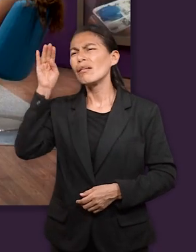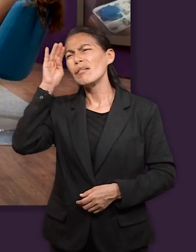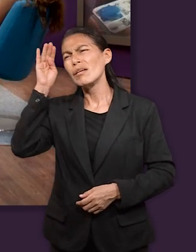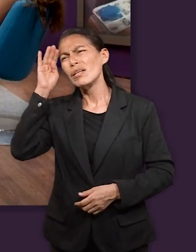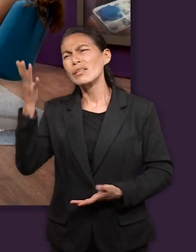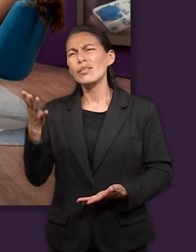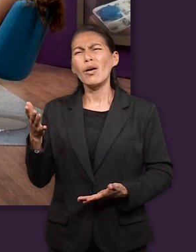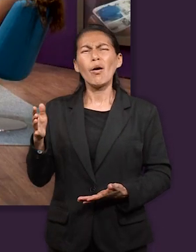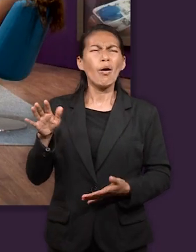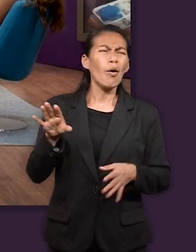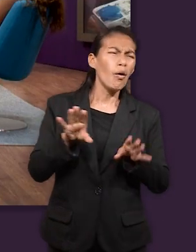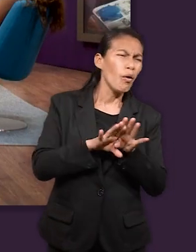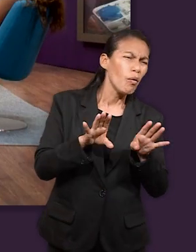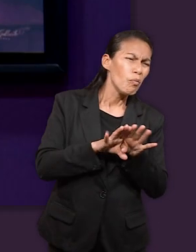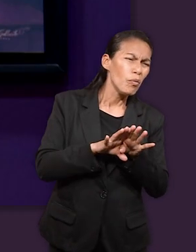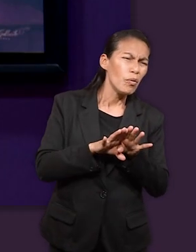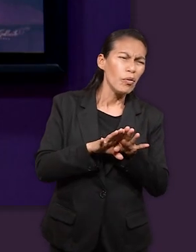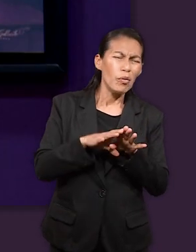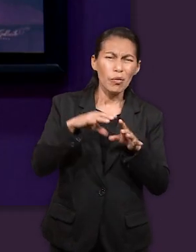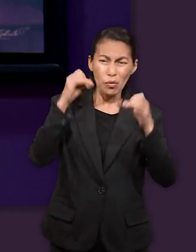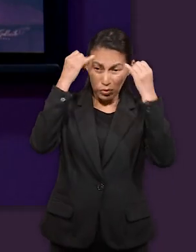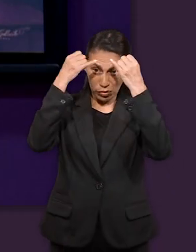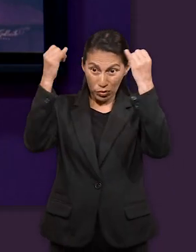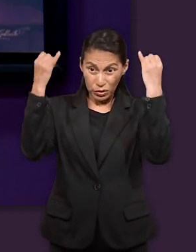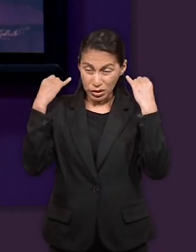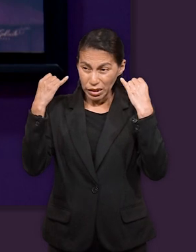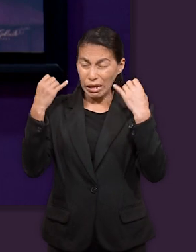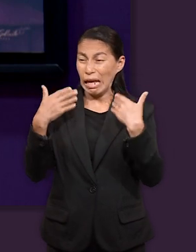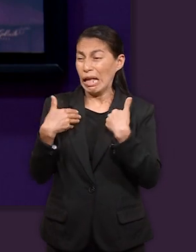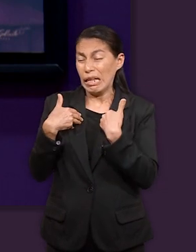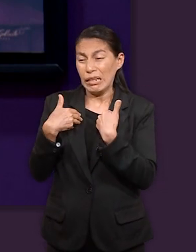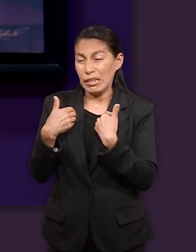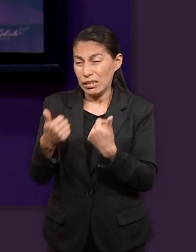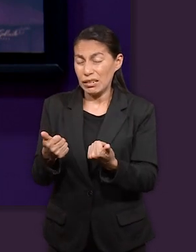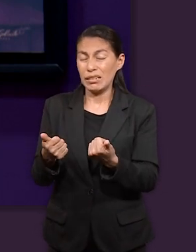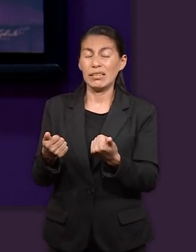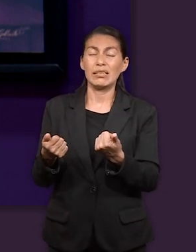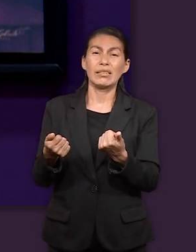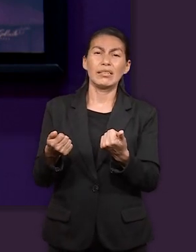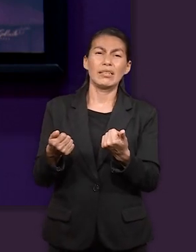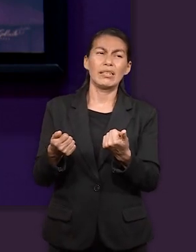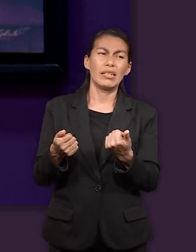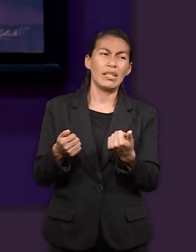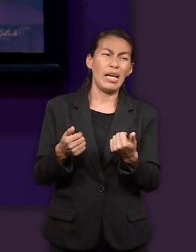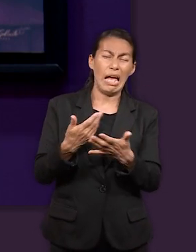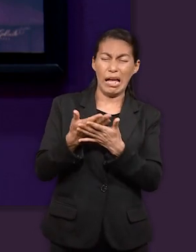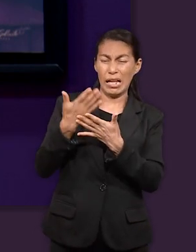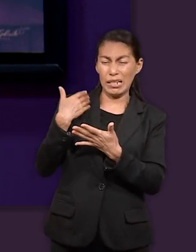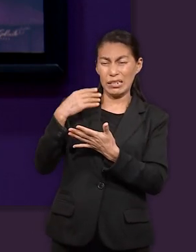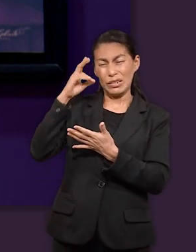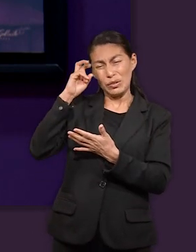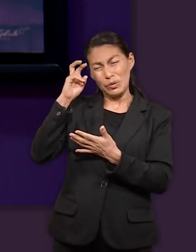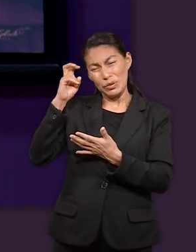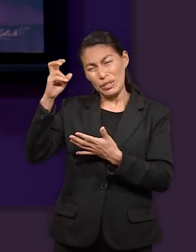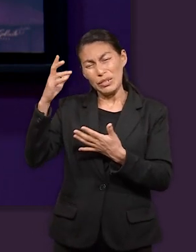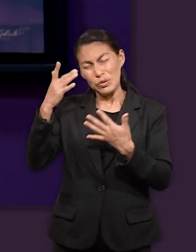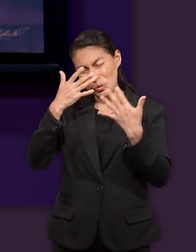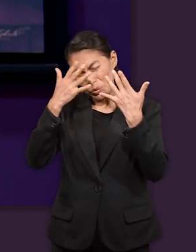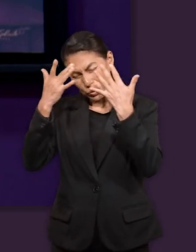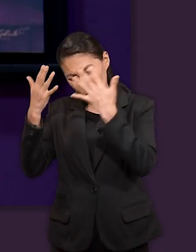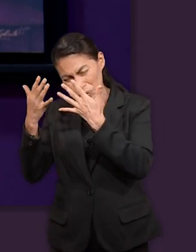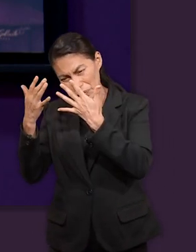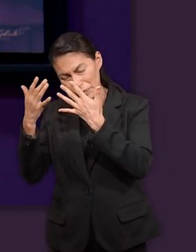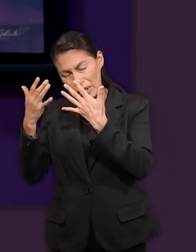que al llegar a este punto de la historia el escenario el cual se presenta con José él logra comprender muchas